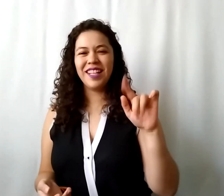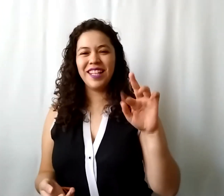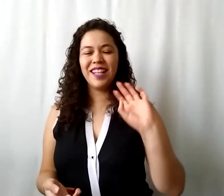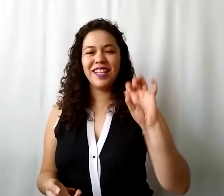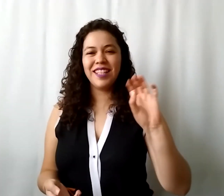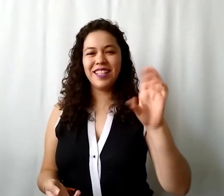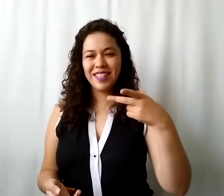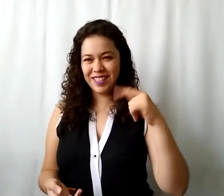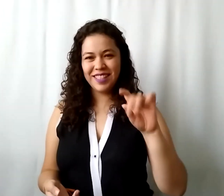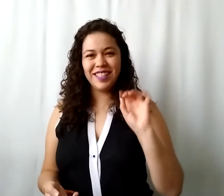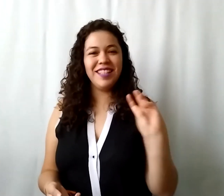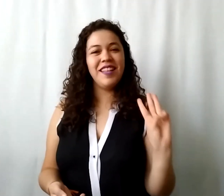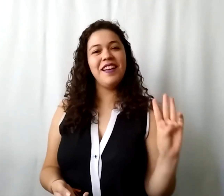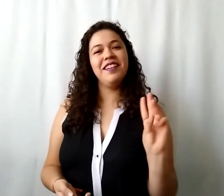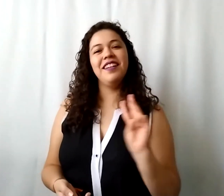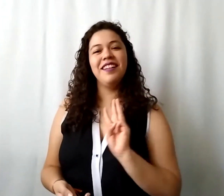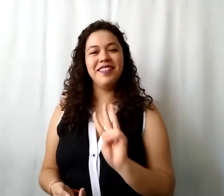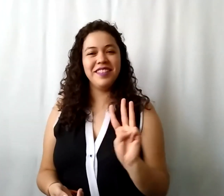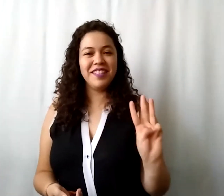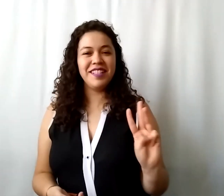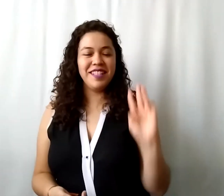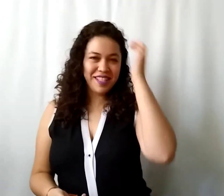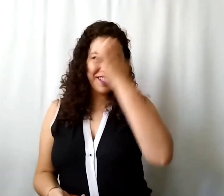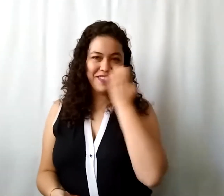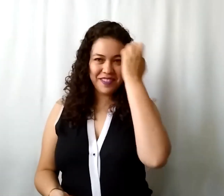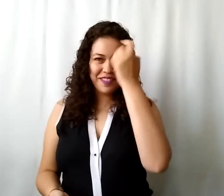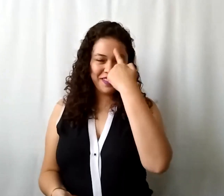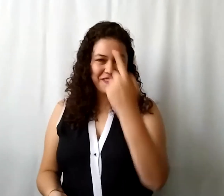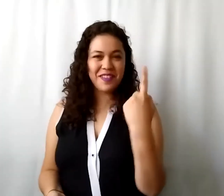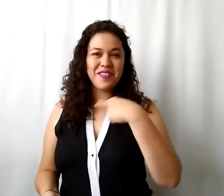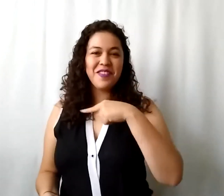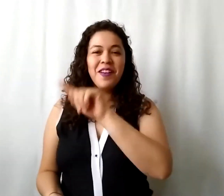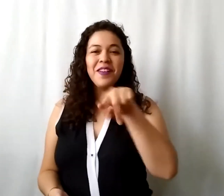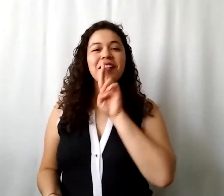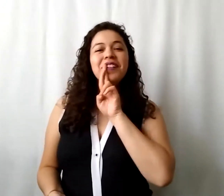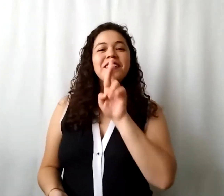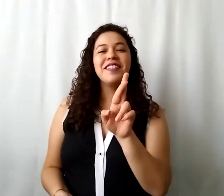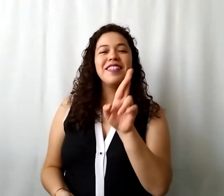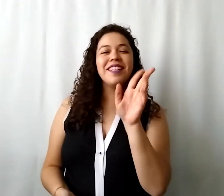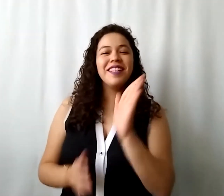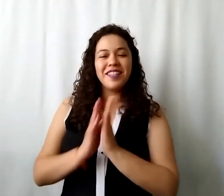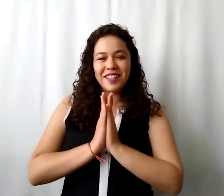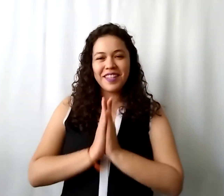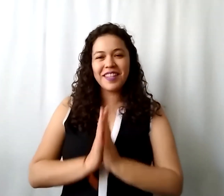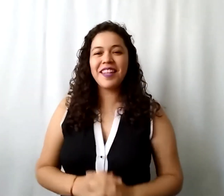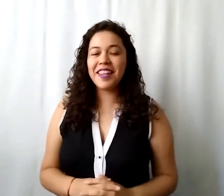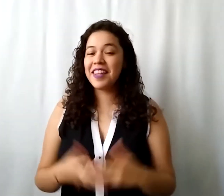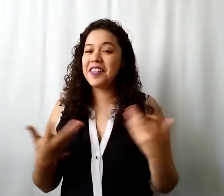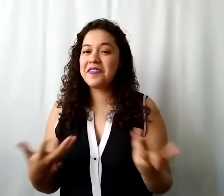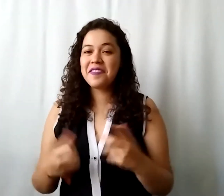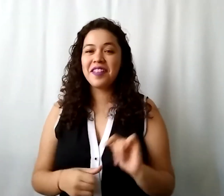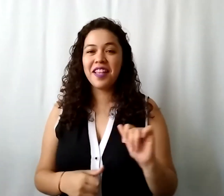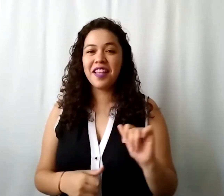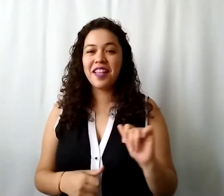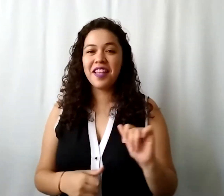la liga de la evaluación para que nos hagan favor de contestarla y si ya no hay más comentarios